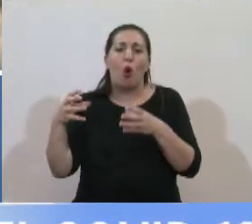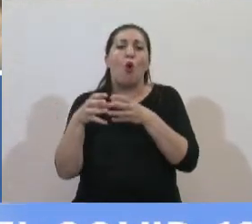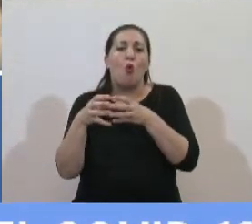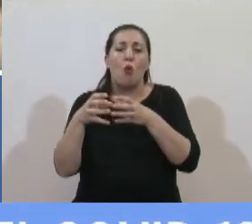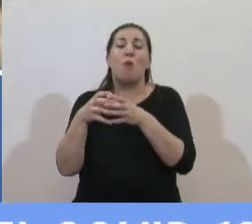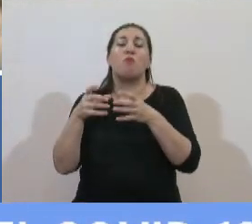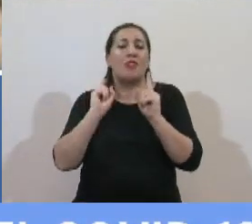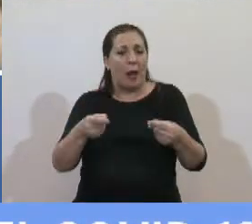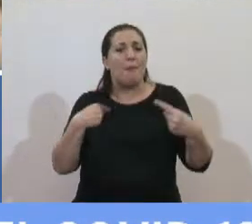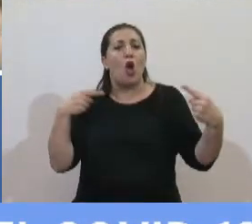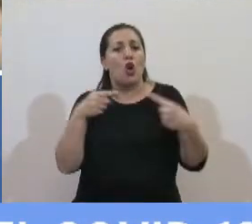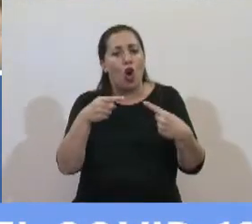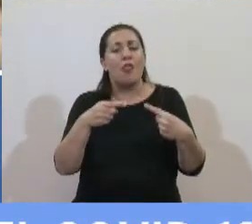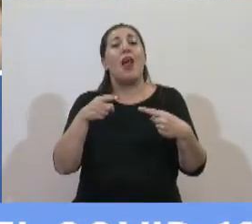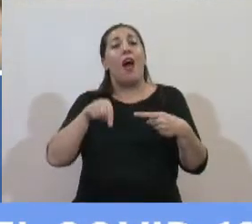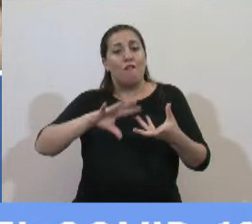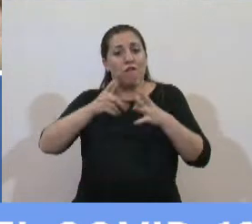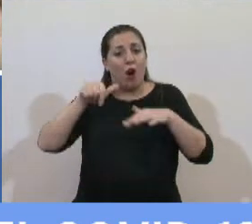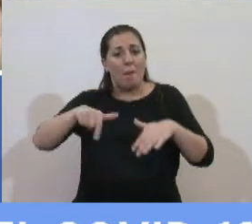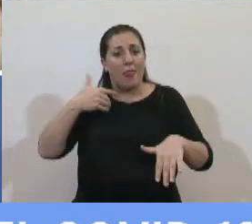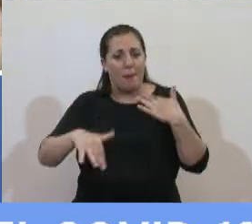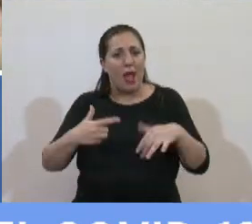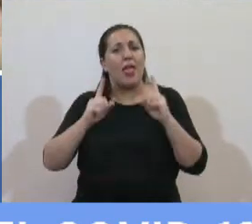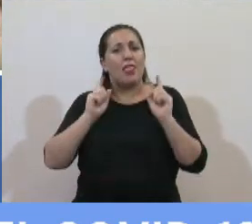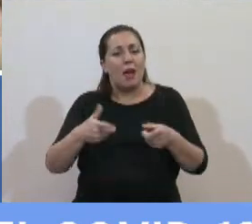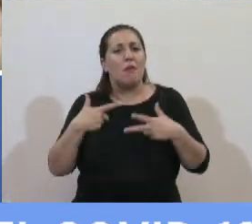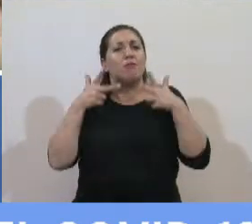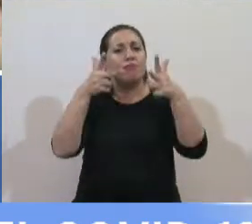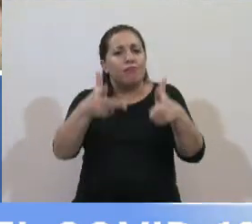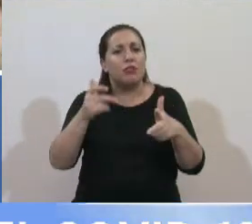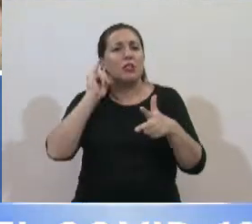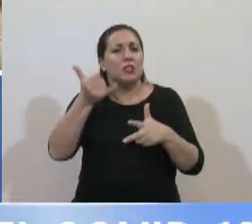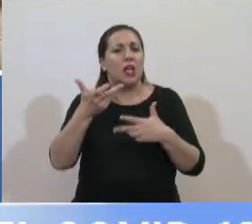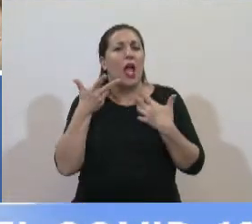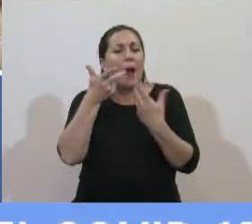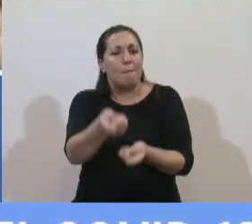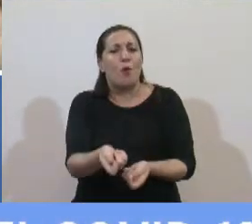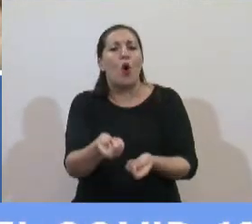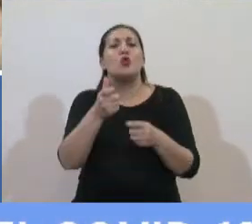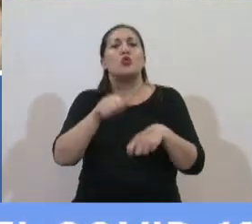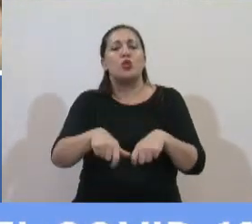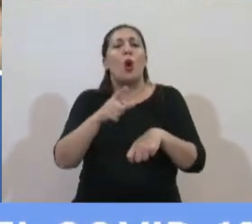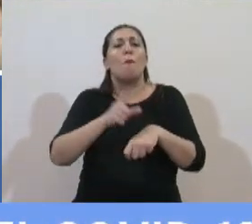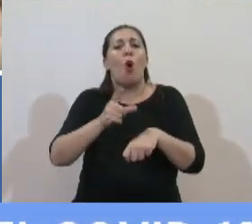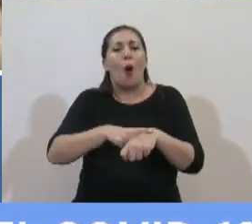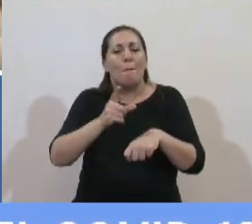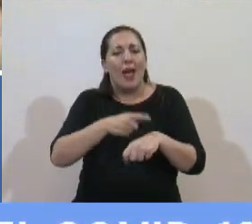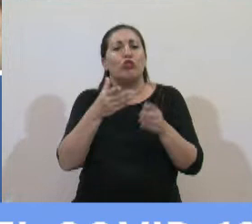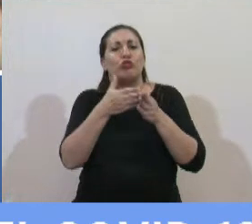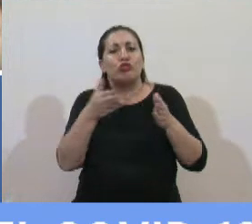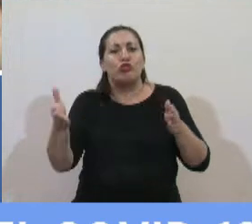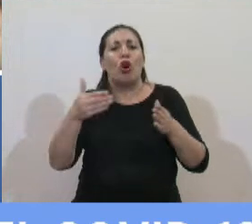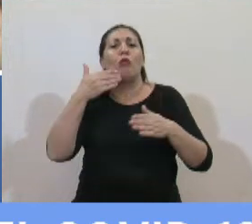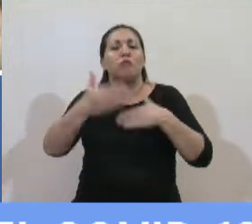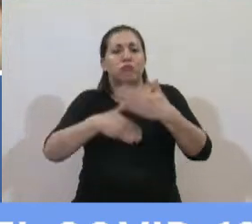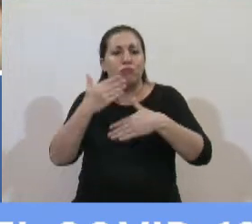marco de esta emergencia también expresamos nuestro acompañamiento en el proceso de reestructuración de los tenedores